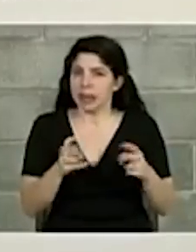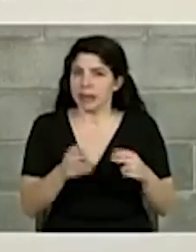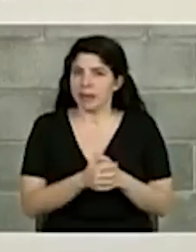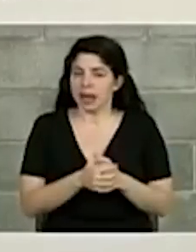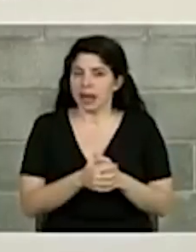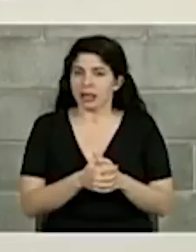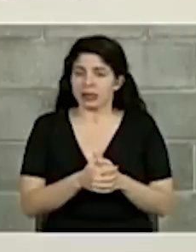severa